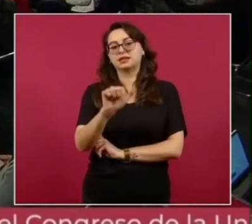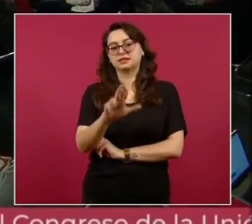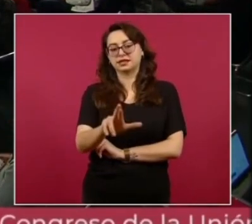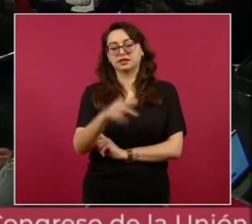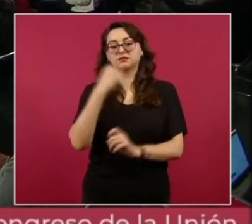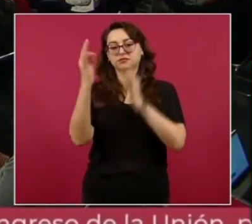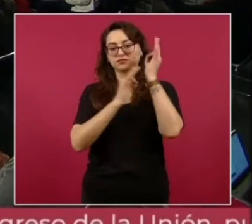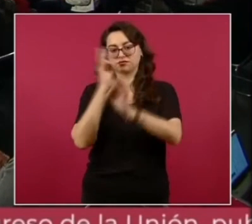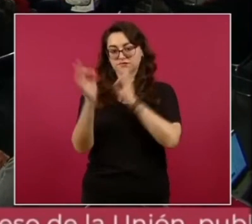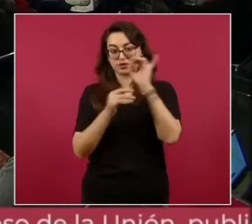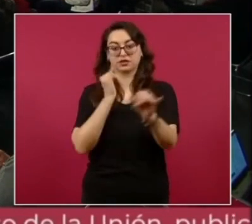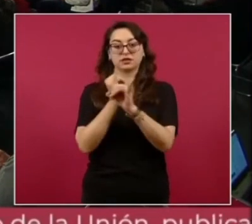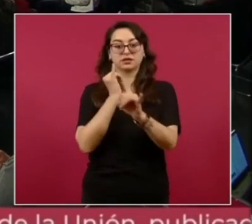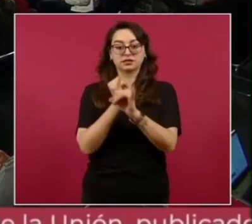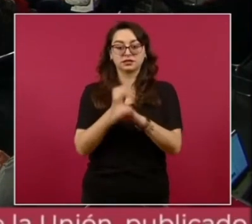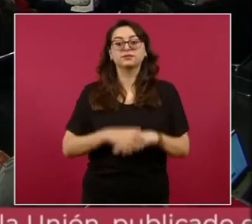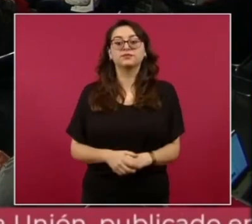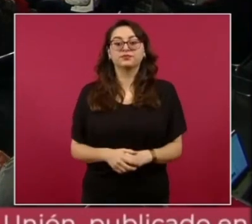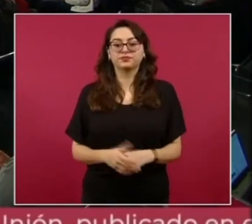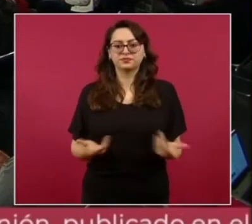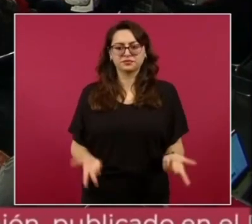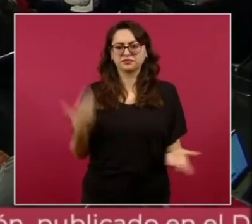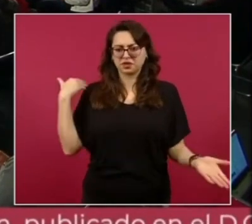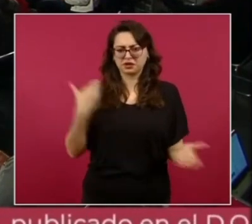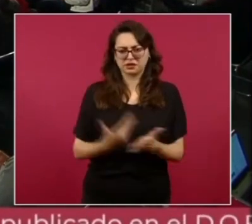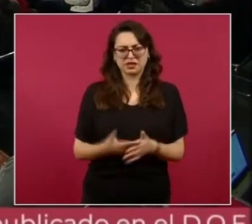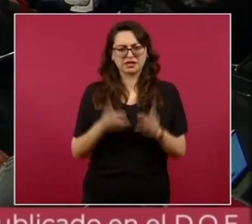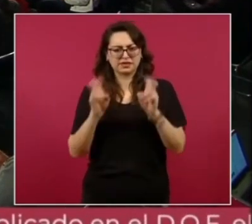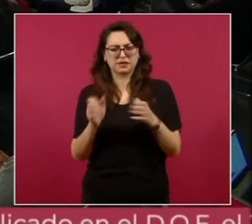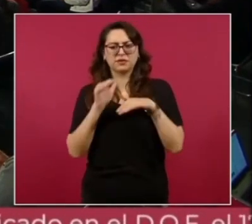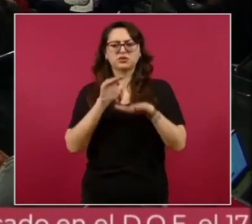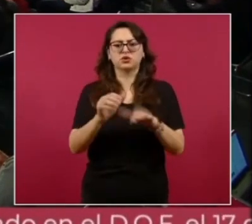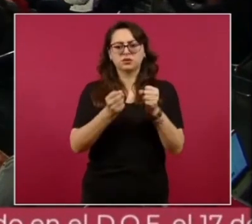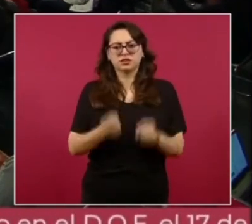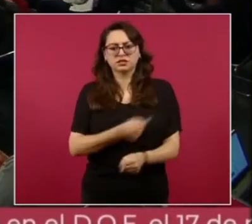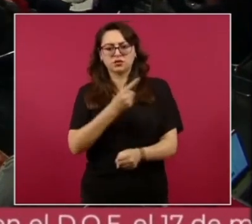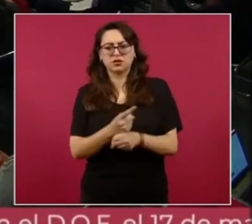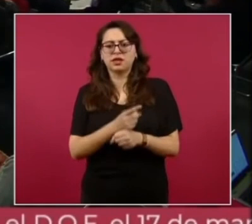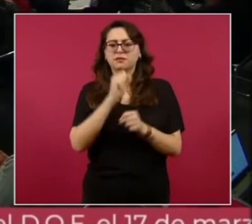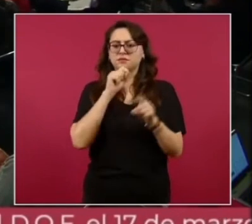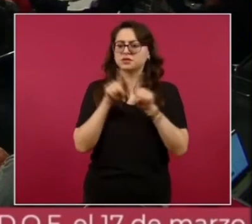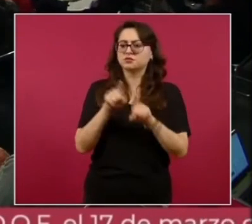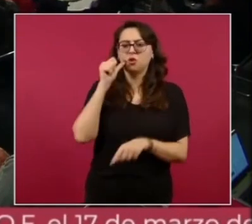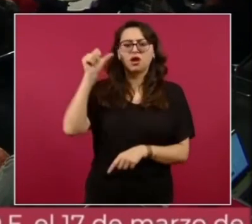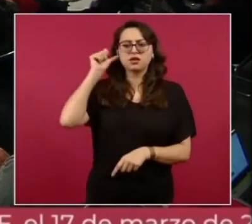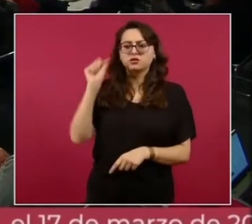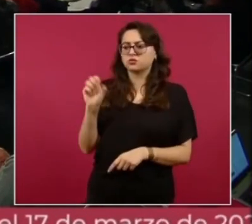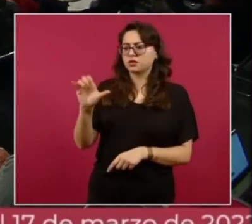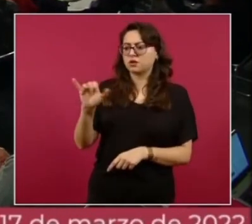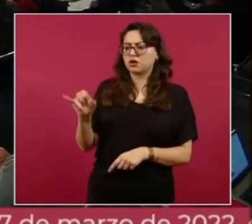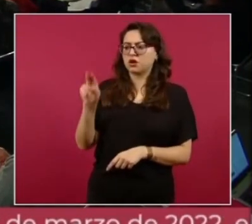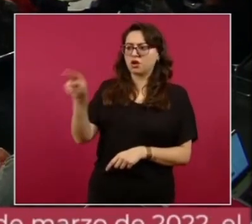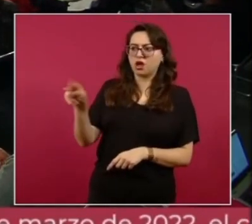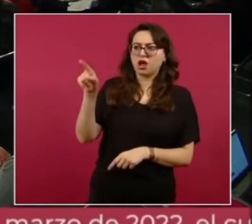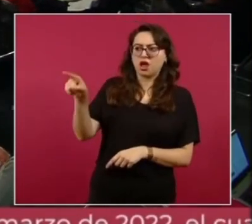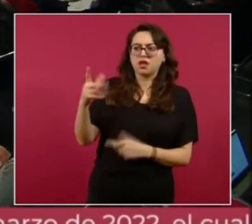últimamente respecto a la seguridad pública, incluso el día de ayer por lo de la Suprema Corte Yo quisiera preguntarle en todos estos